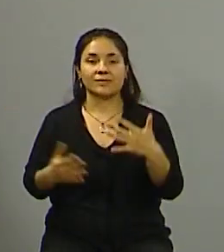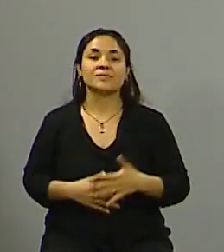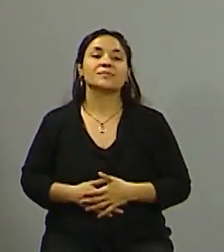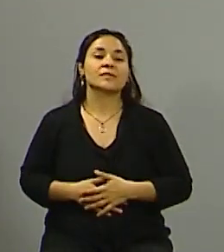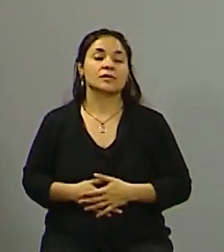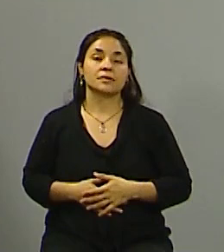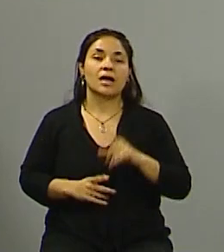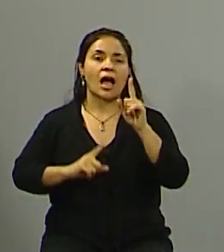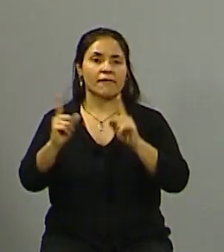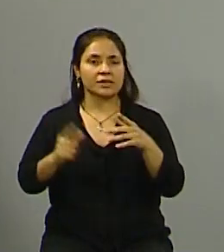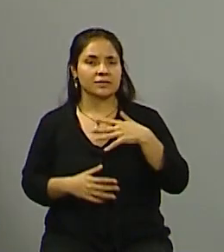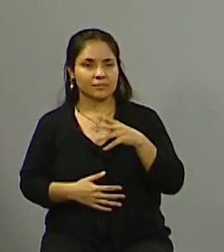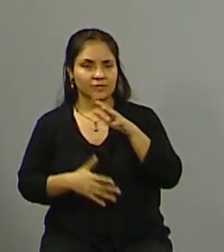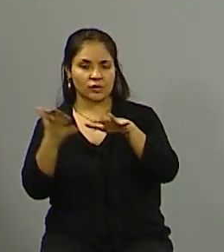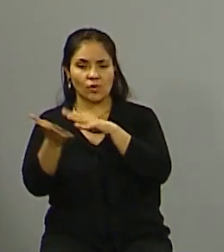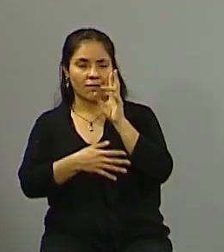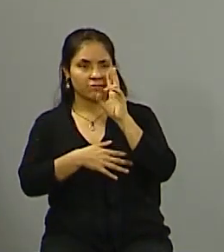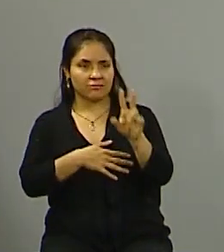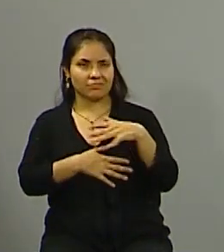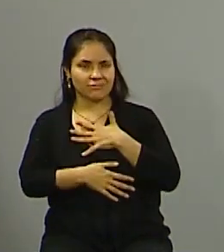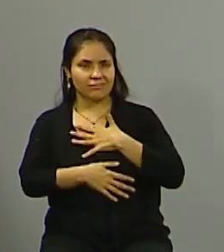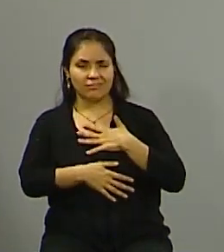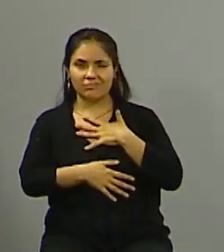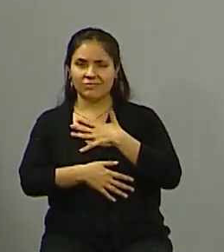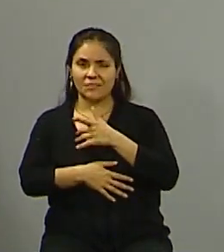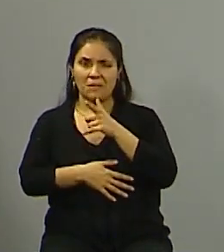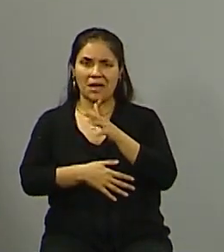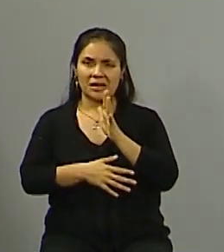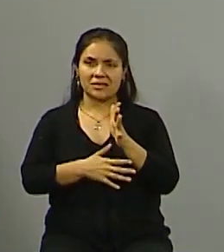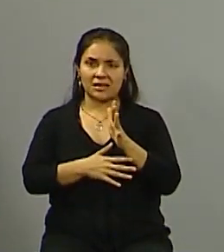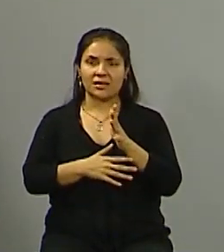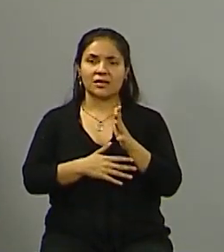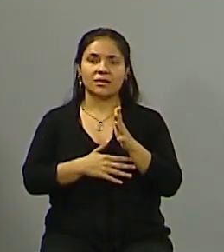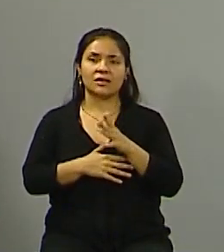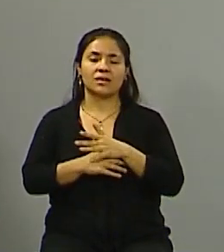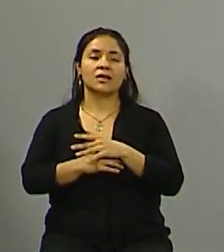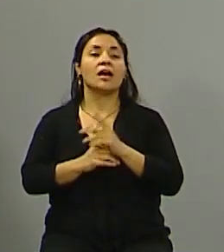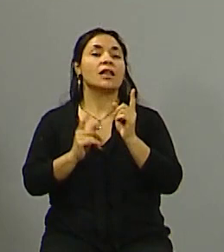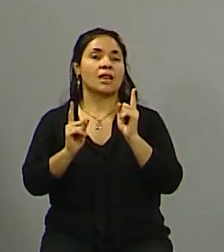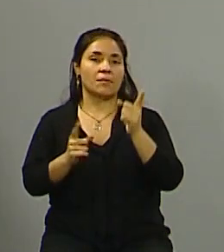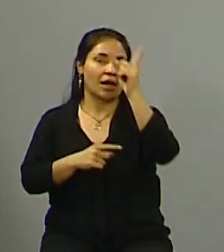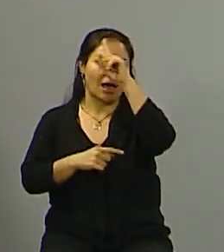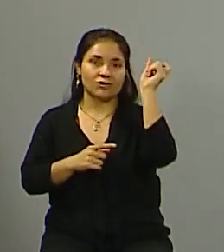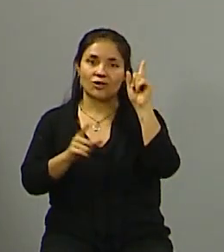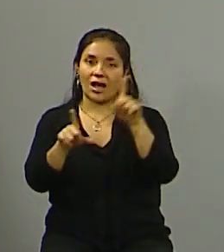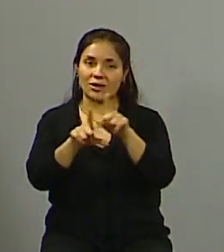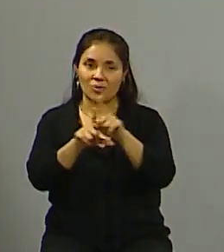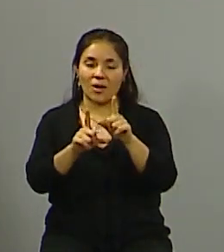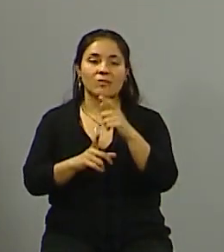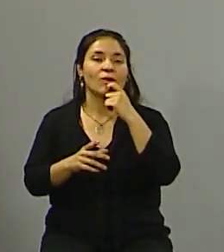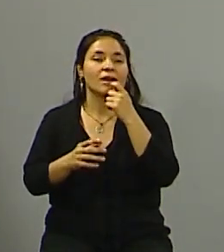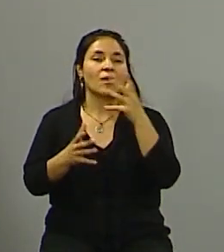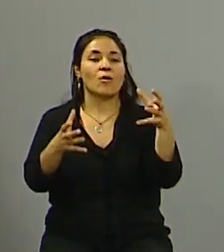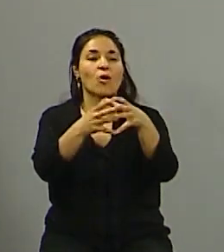la situación la sensación de los ciudadanos es que a veces y esto lo traslado porque ha pasado hasta el nivel nacional que a veces hay una pelea